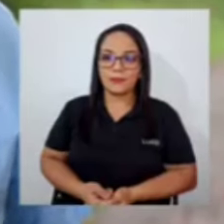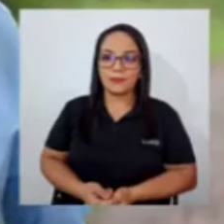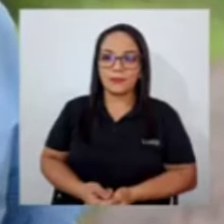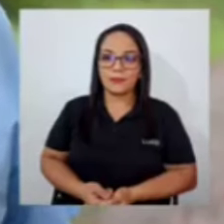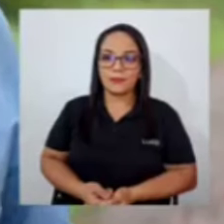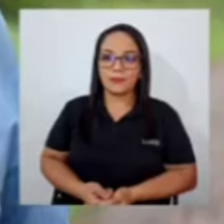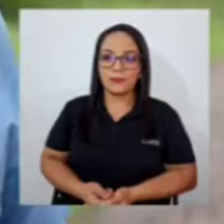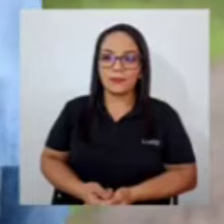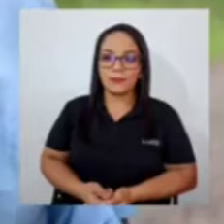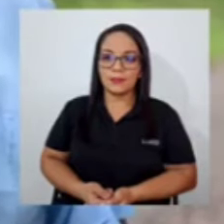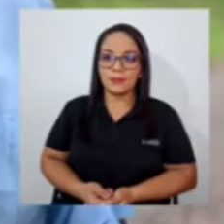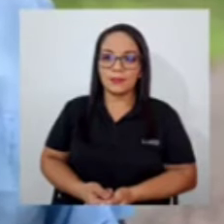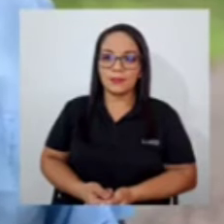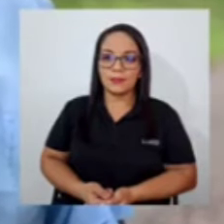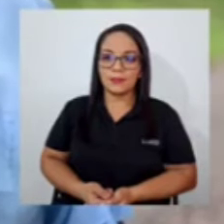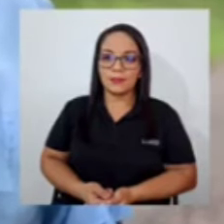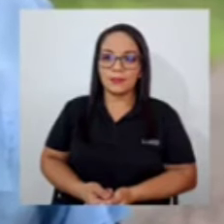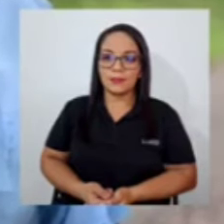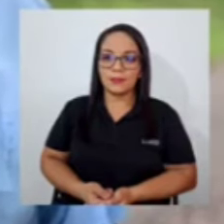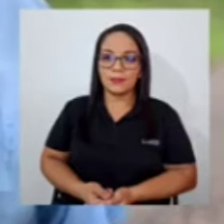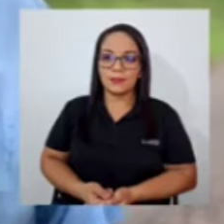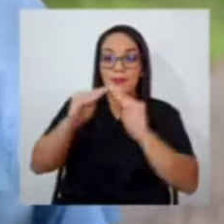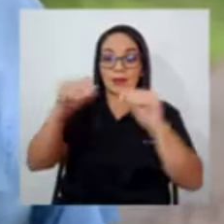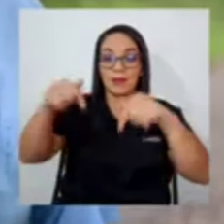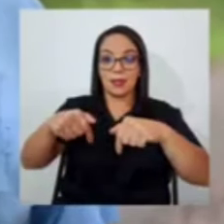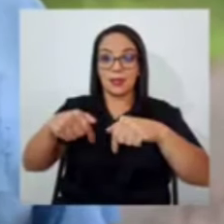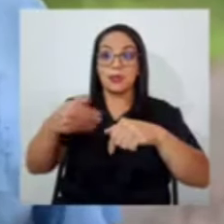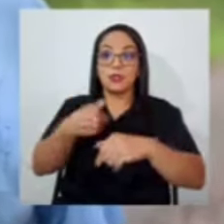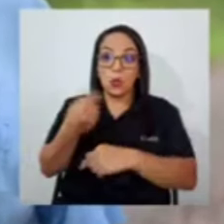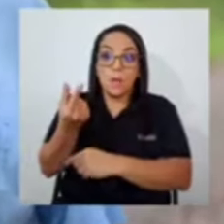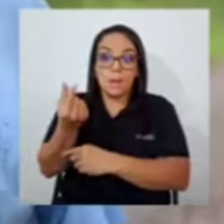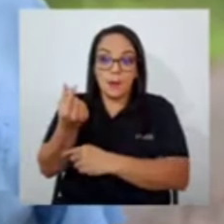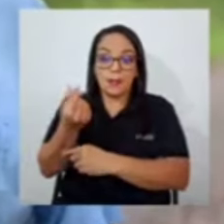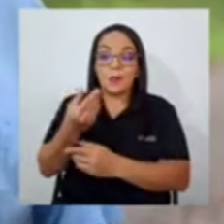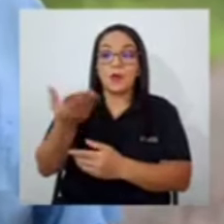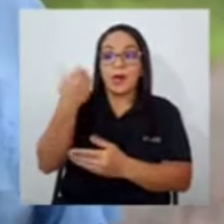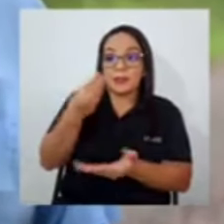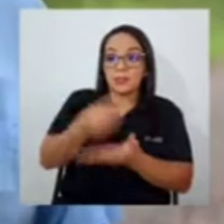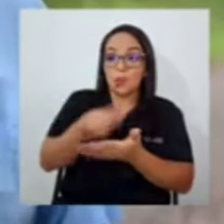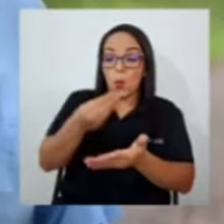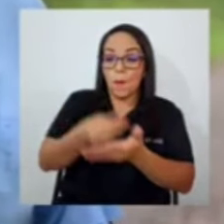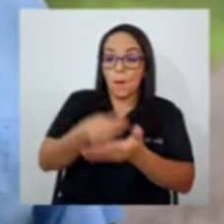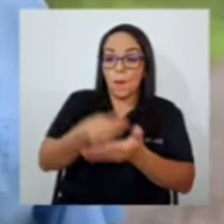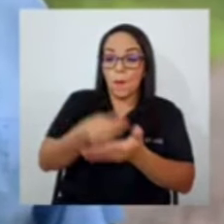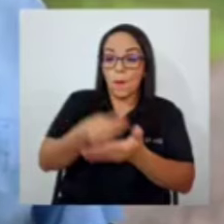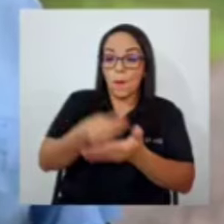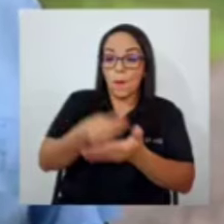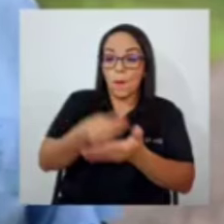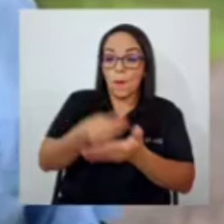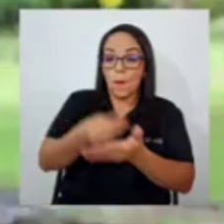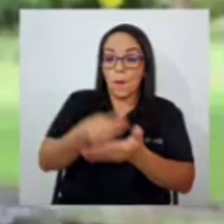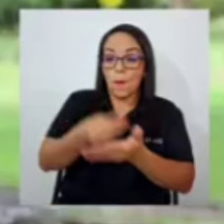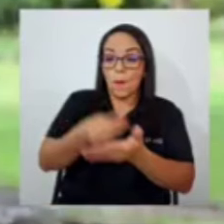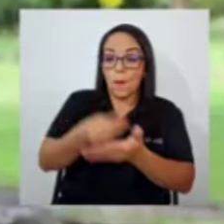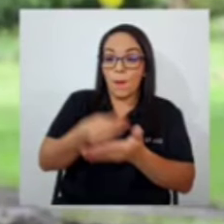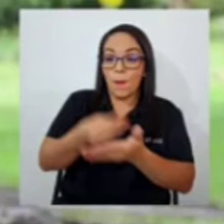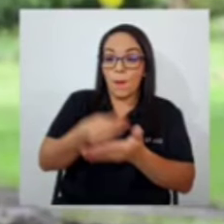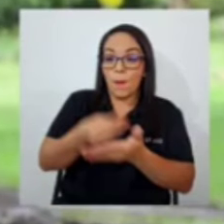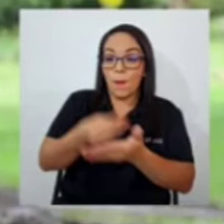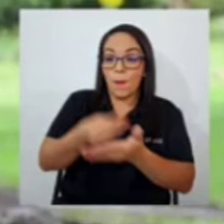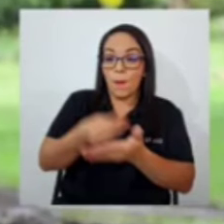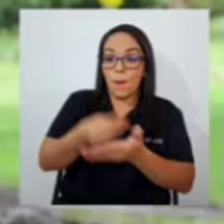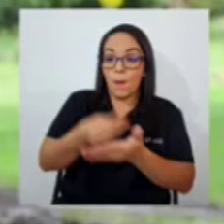Yo vivo aquí, aquí yo he tenido plantas porque he comprado una planta y ahora tenemos panes solares y esas cosas así. Aquí